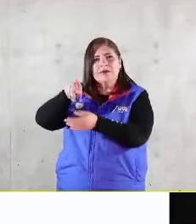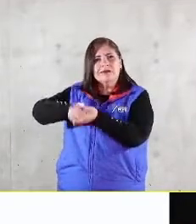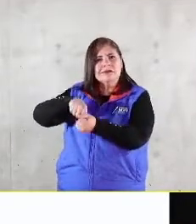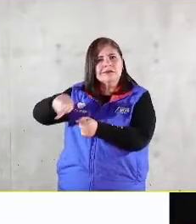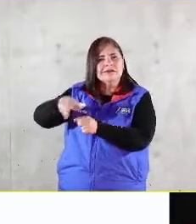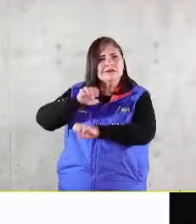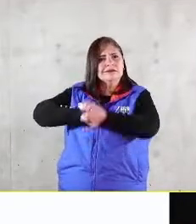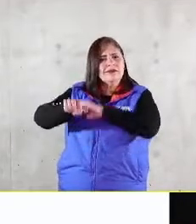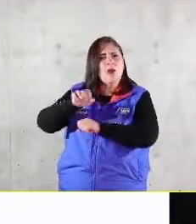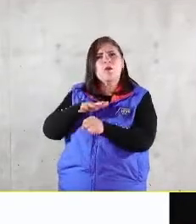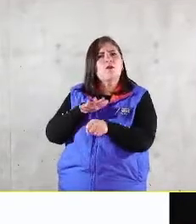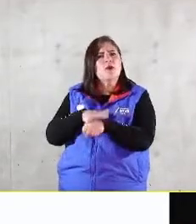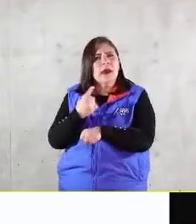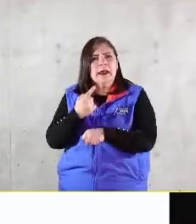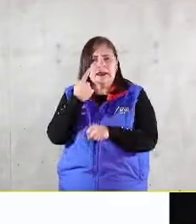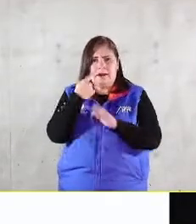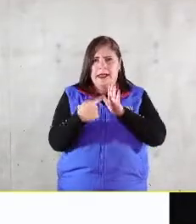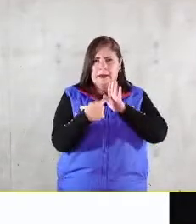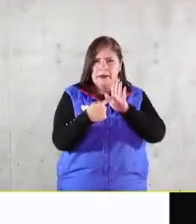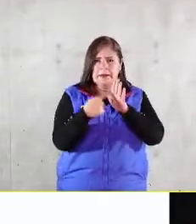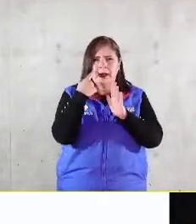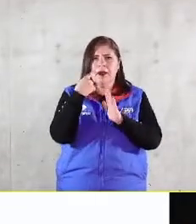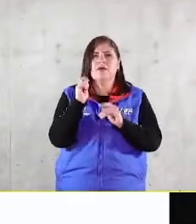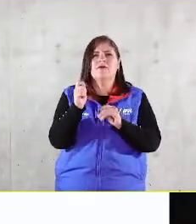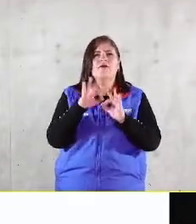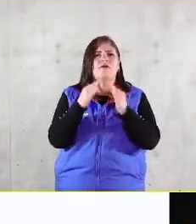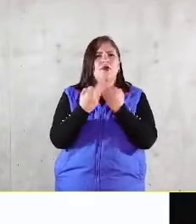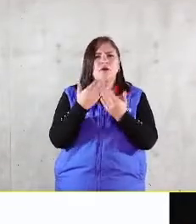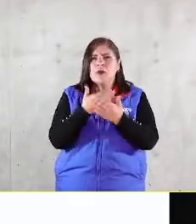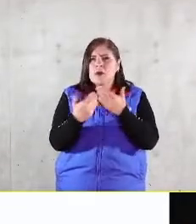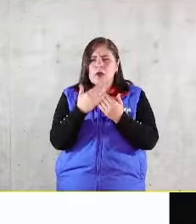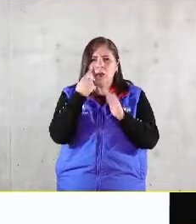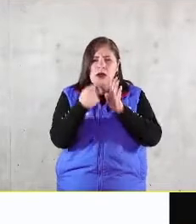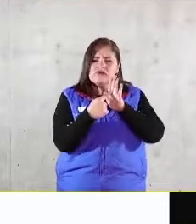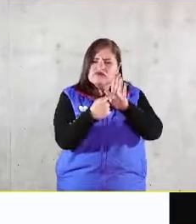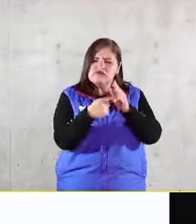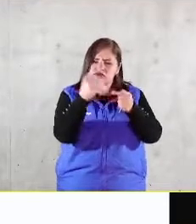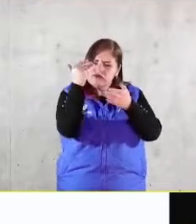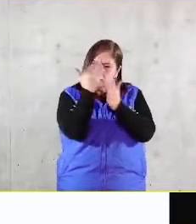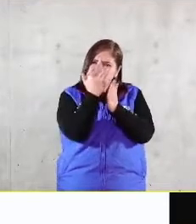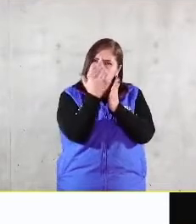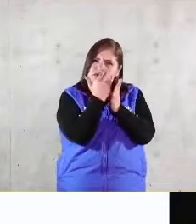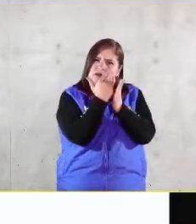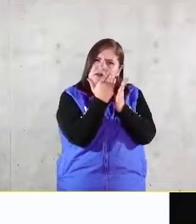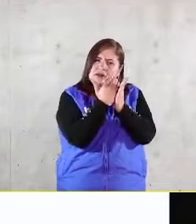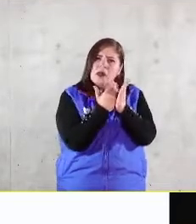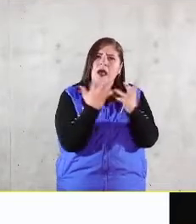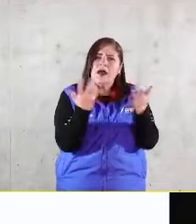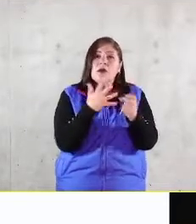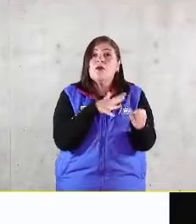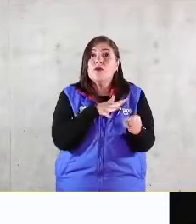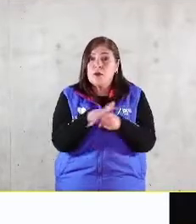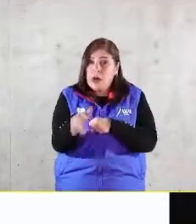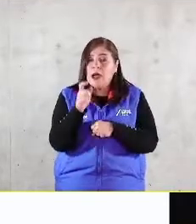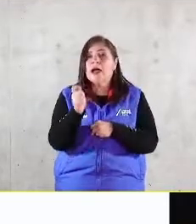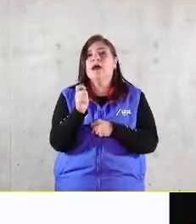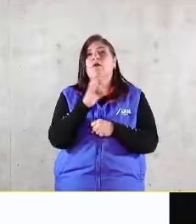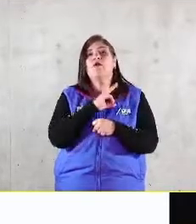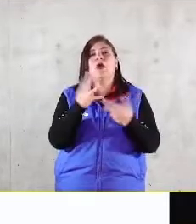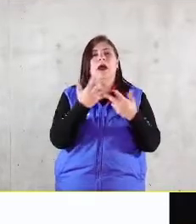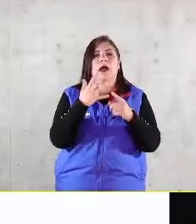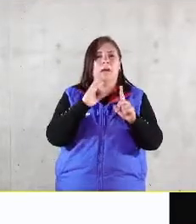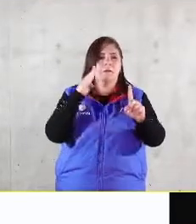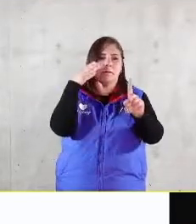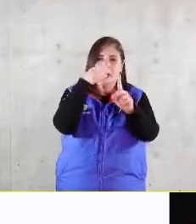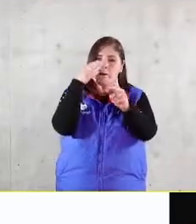segundo momento, mostrarles un modelo de cómo podemos hacer esto sistemáticamente, de cómo podemos generar objetivos